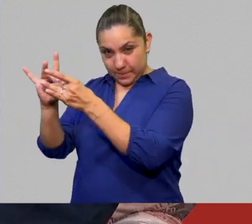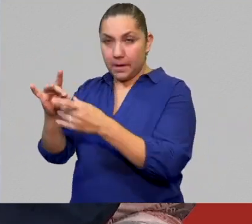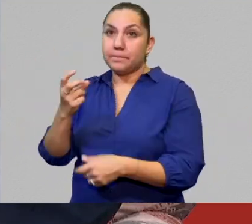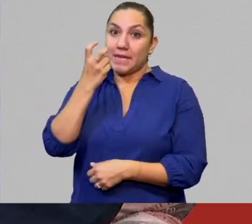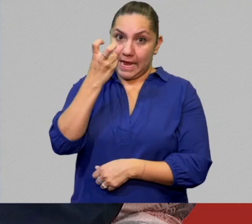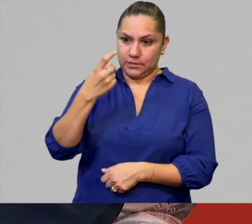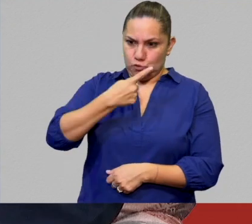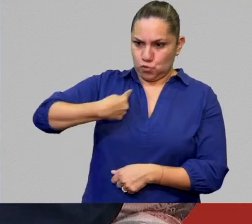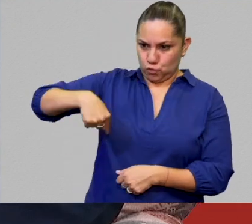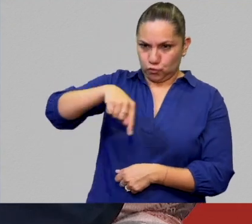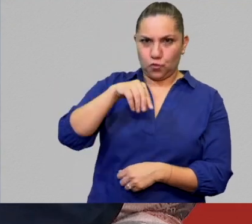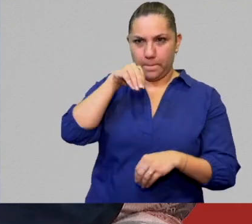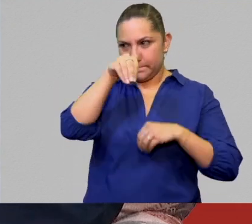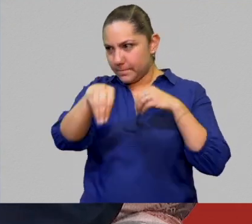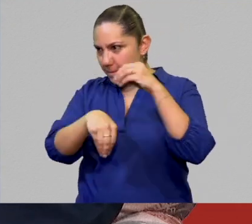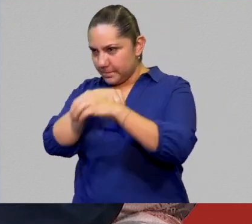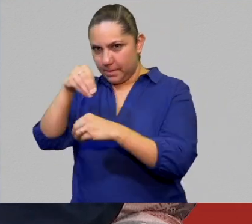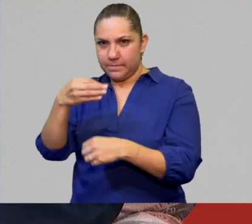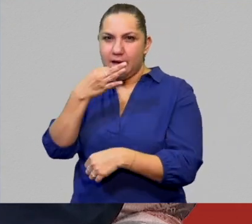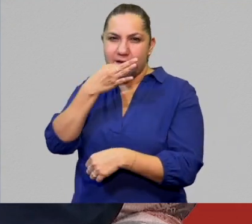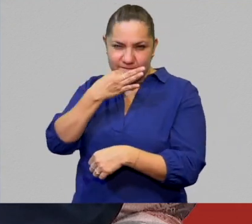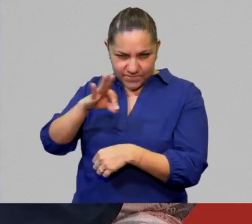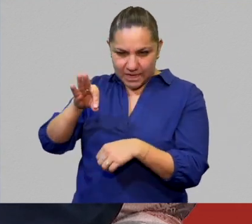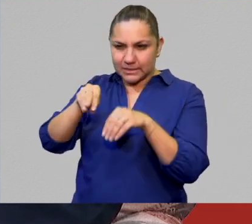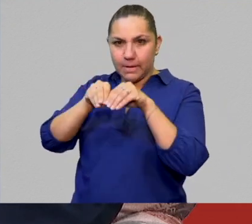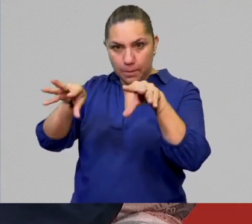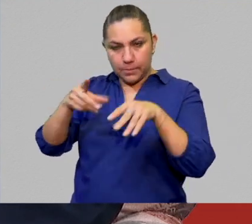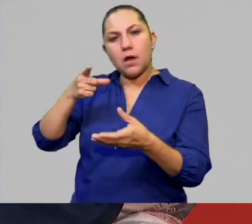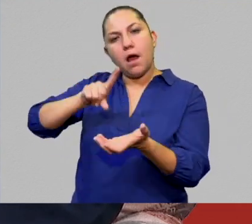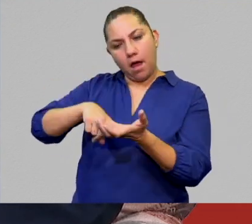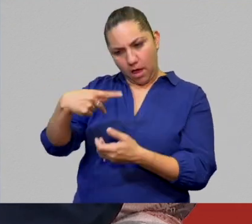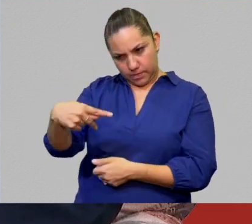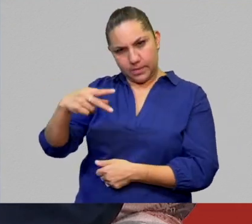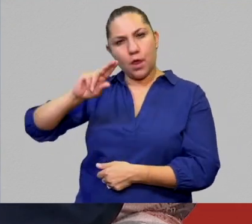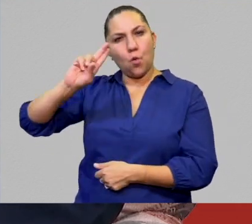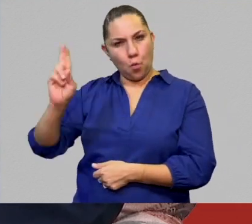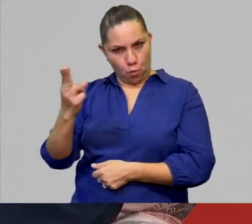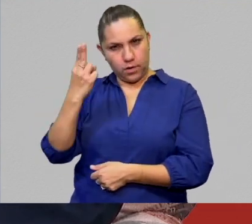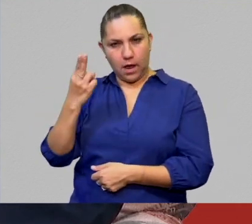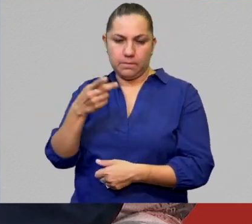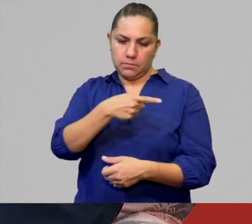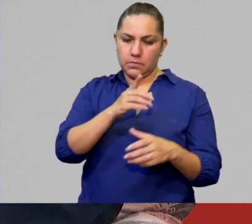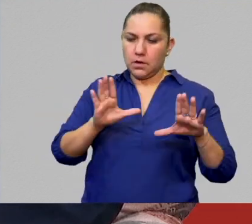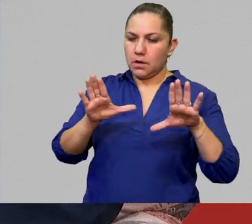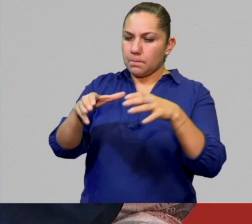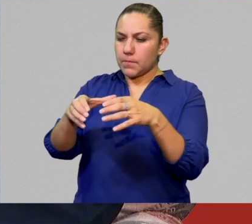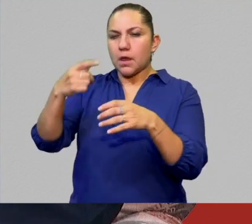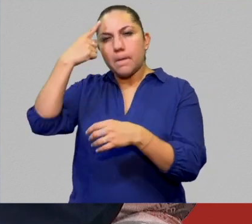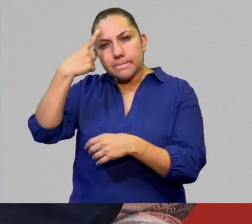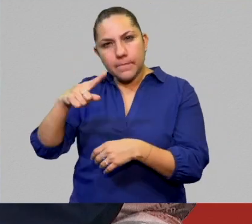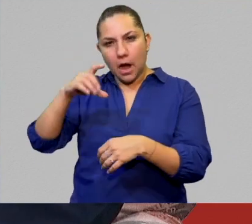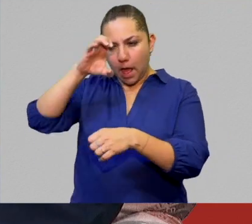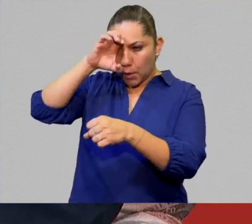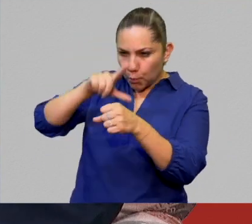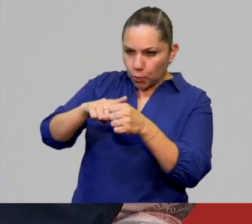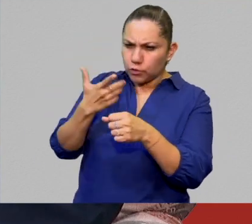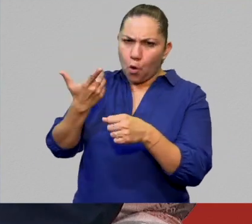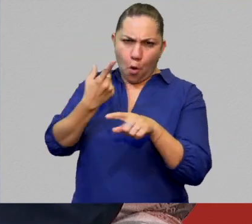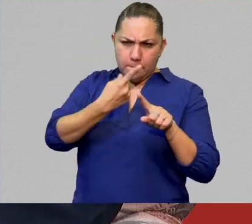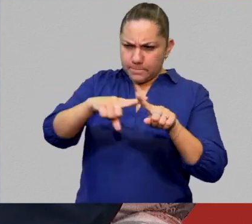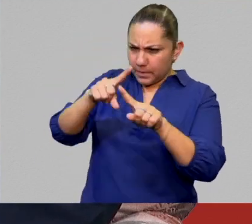festival es un esfuerzo de la Universidad Nacional Autónoma de México, a través del Programa Universitario de Estudios de la Diversidad Cultural y la